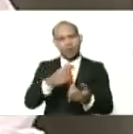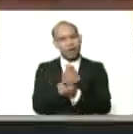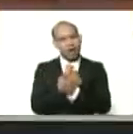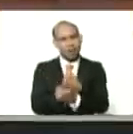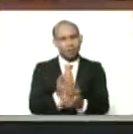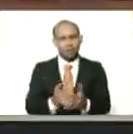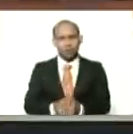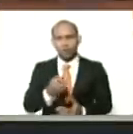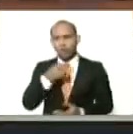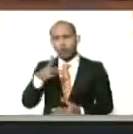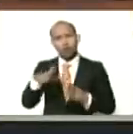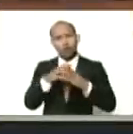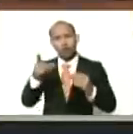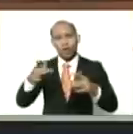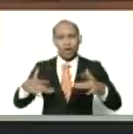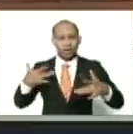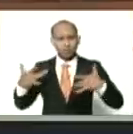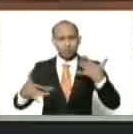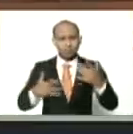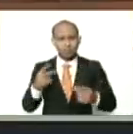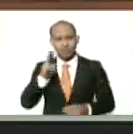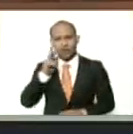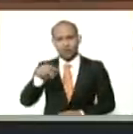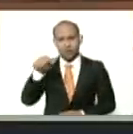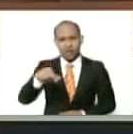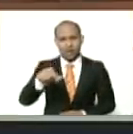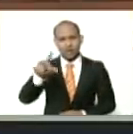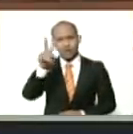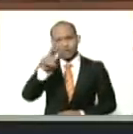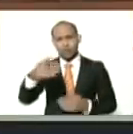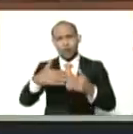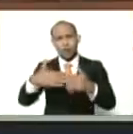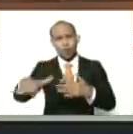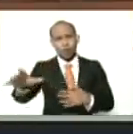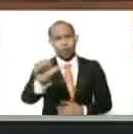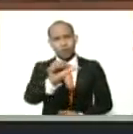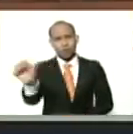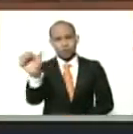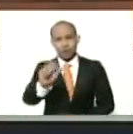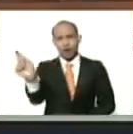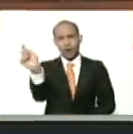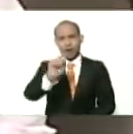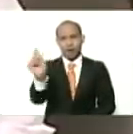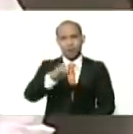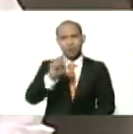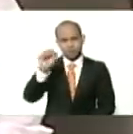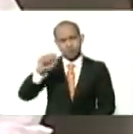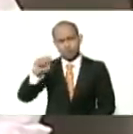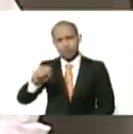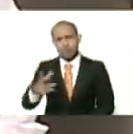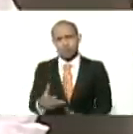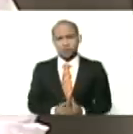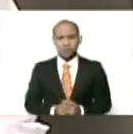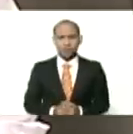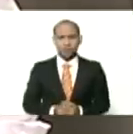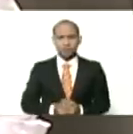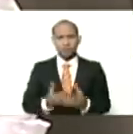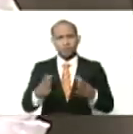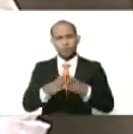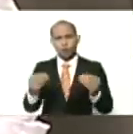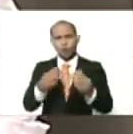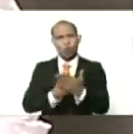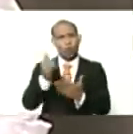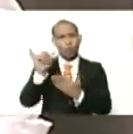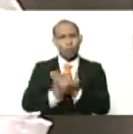Bueno, todas esas obras, las vamos a ver, en Venezuela, en las próximas semanas, y meses. Sí, sí, ahí estaremos con, bueno, con esos